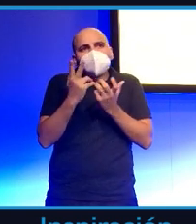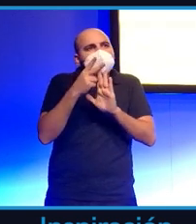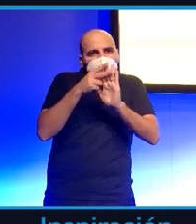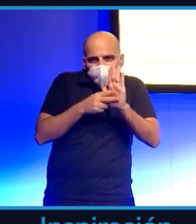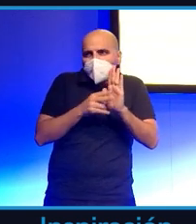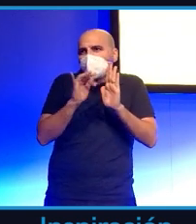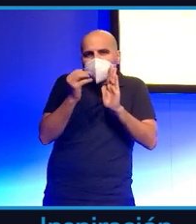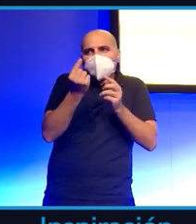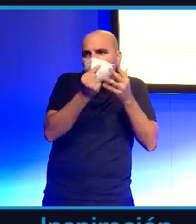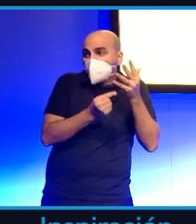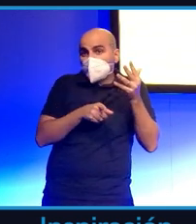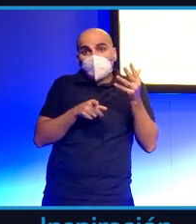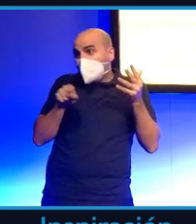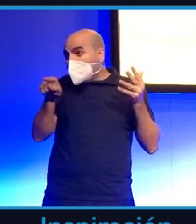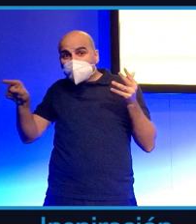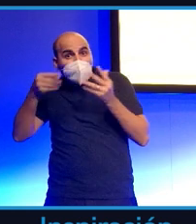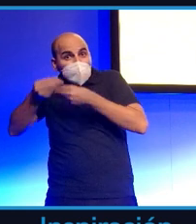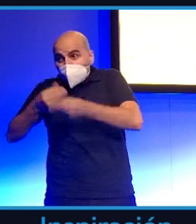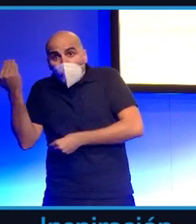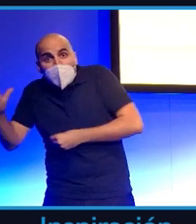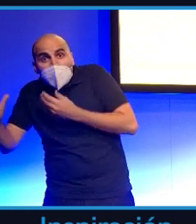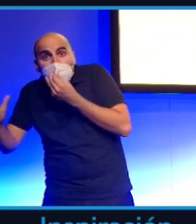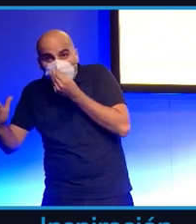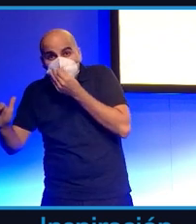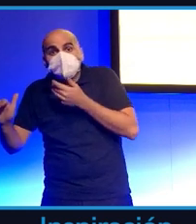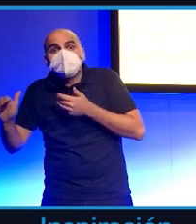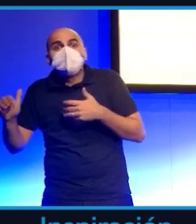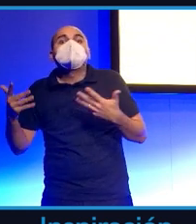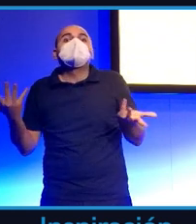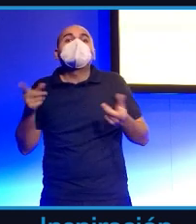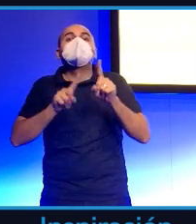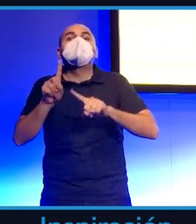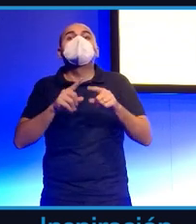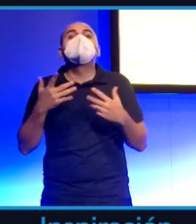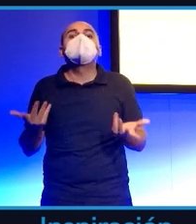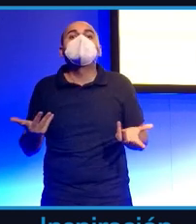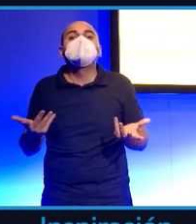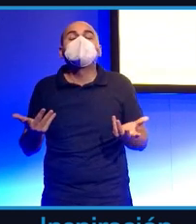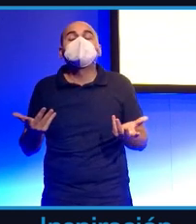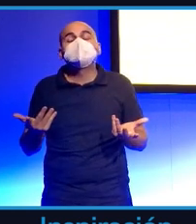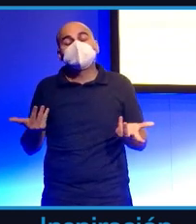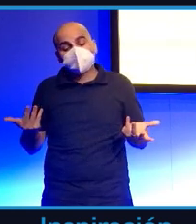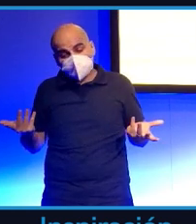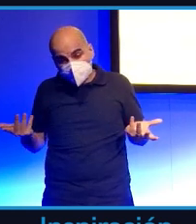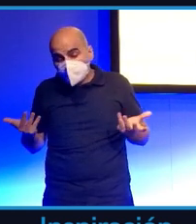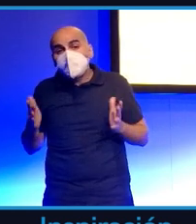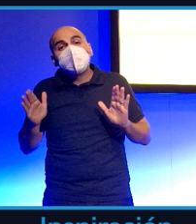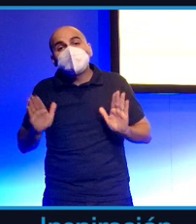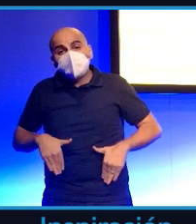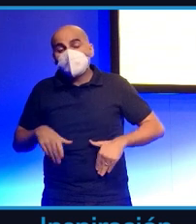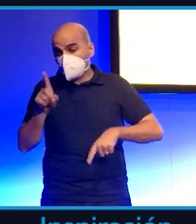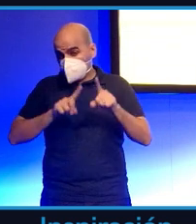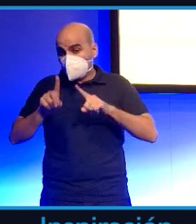Bueno, pues lo ha hecho mal y el problema, primero era un peligro y acabó siendo un problema consolidado es que